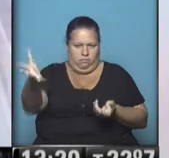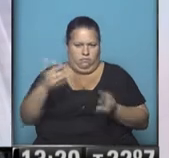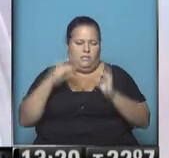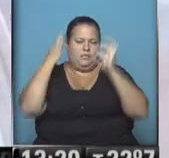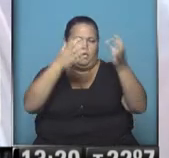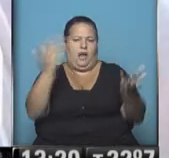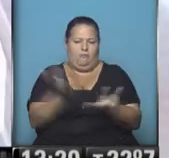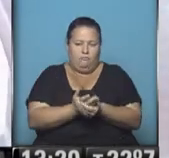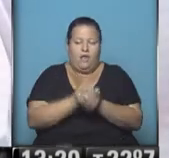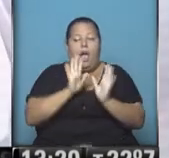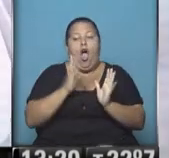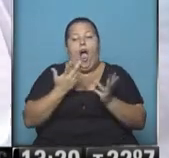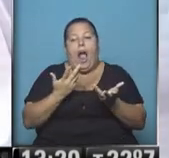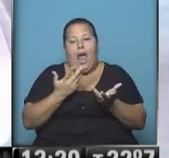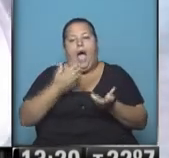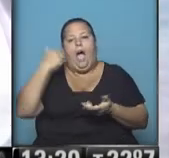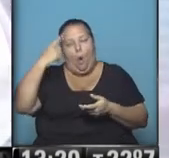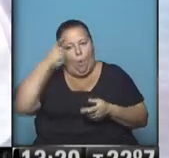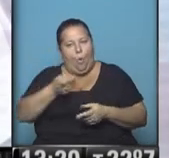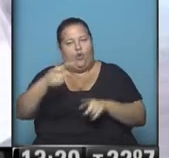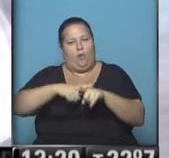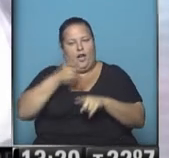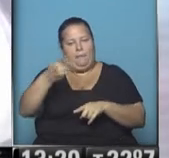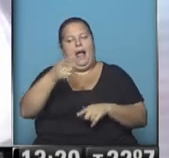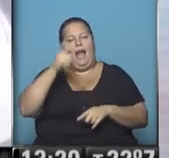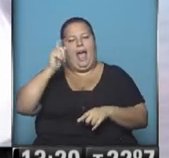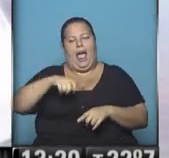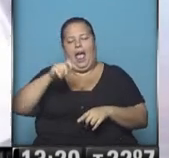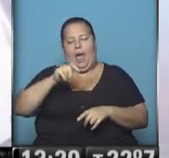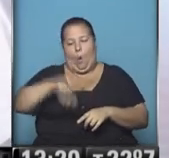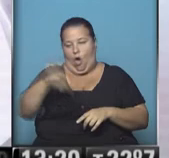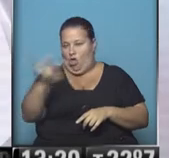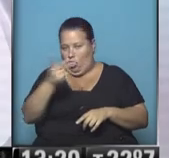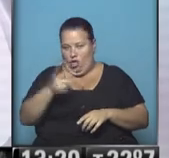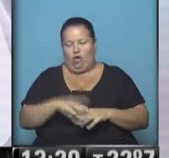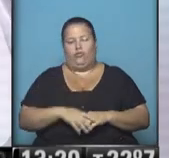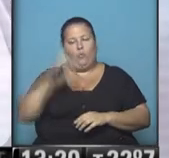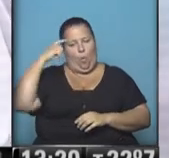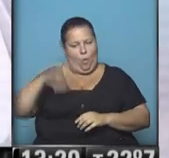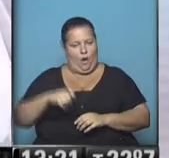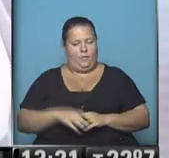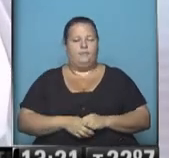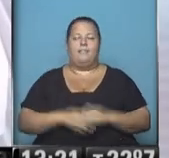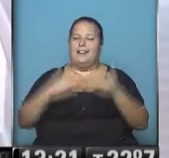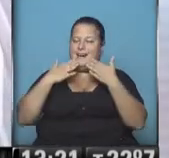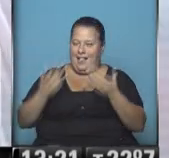instancia. Y por otro lado, esperemos que haya verdaderamente un juicio político para Piombo y San Larguez estos dos jueces. Gracias, Emilio. A ustedes.